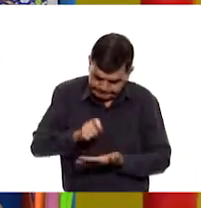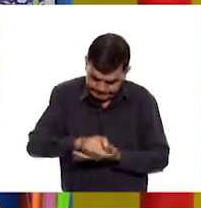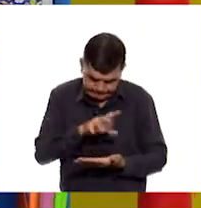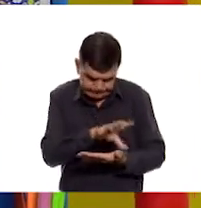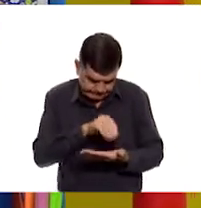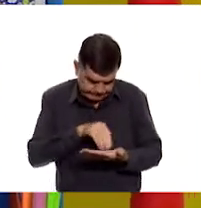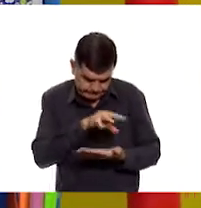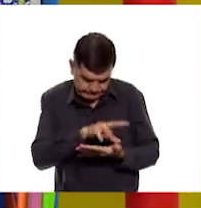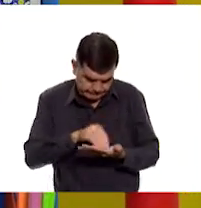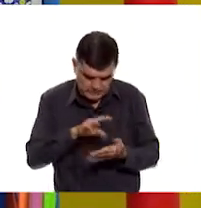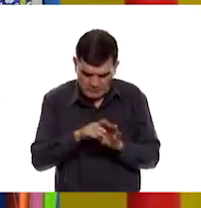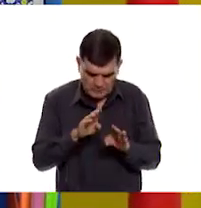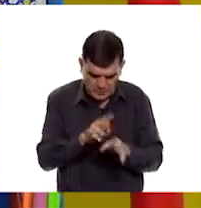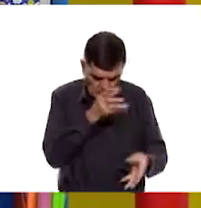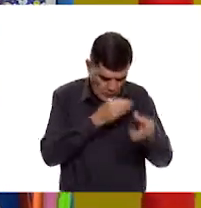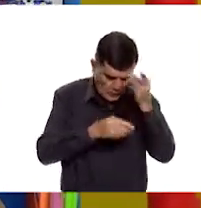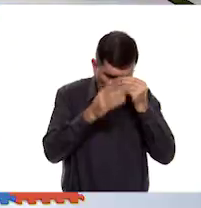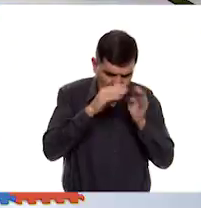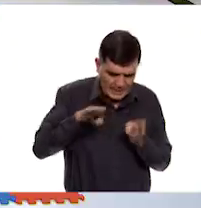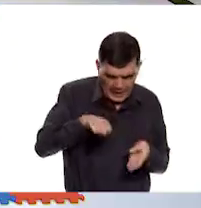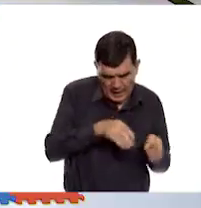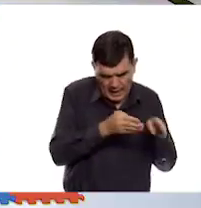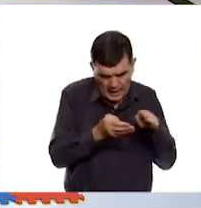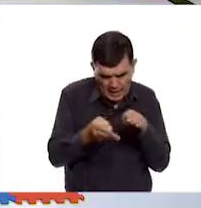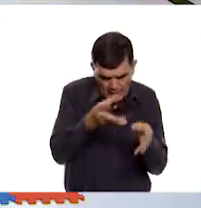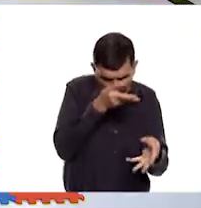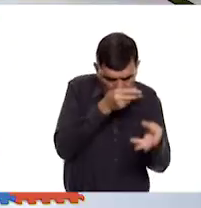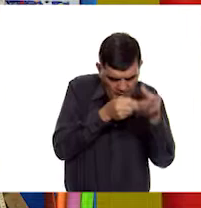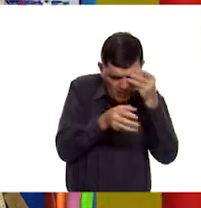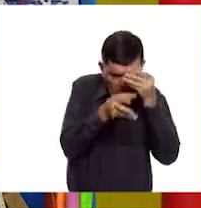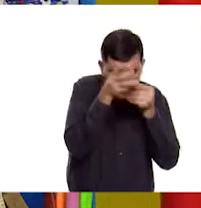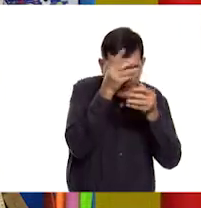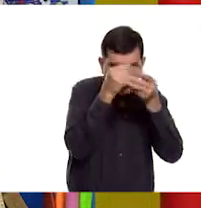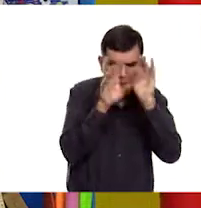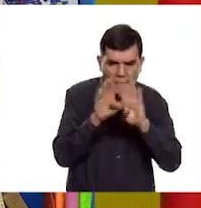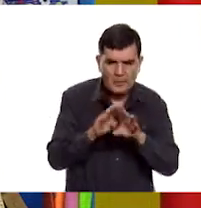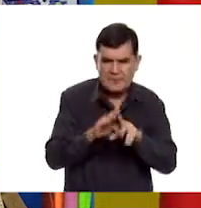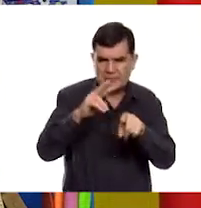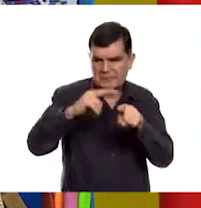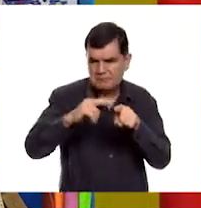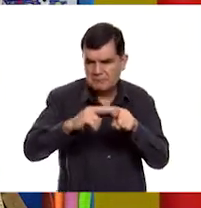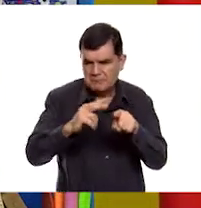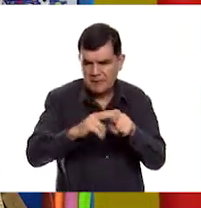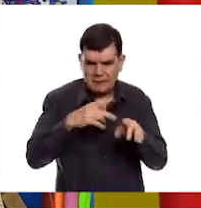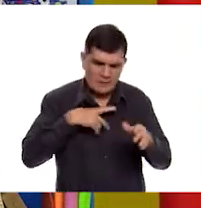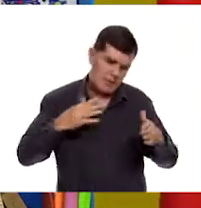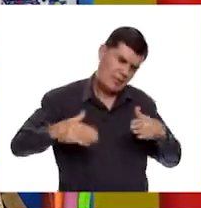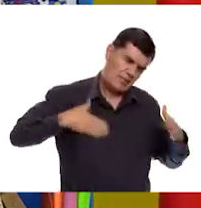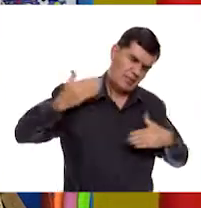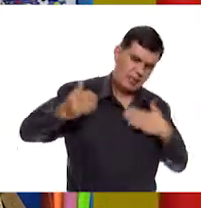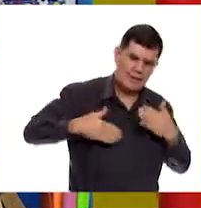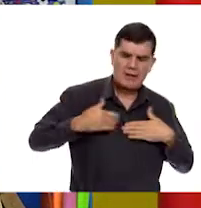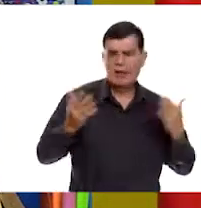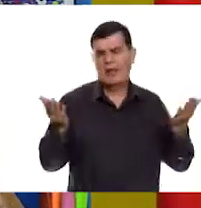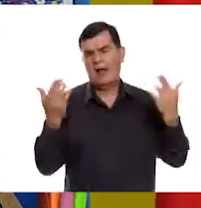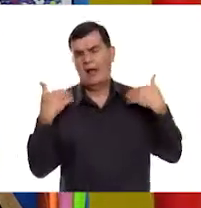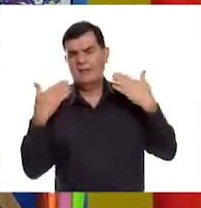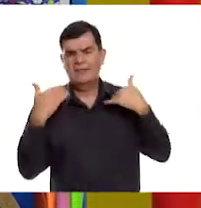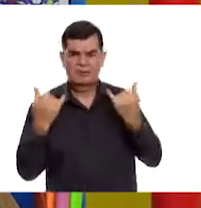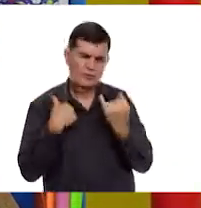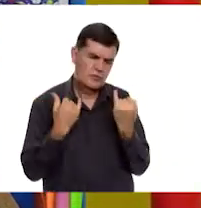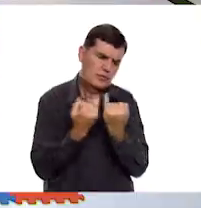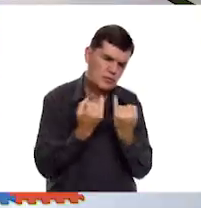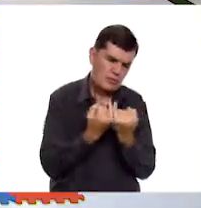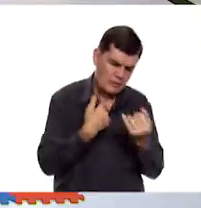y es como un sendero de aprendizaje. Y así, cuando paseamos en el parque, podemos ir disfrutando también el aire libre. Pues así yo voy